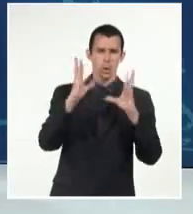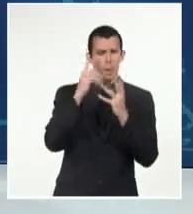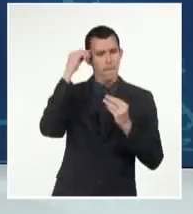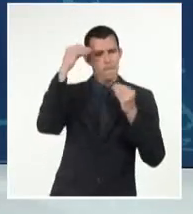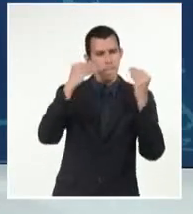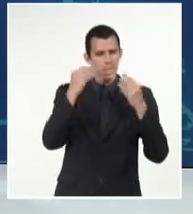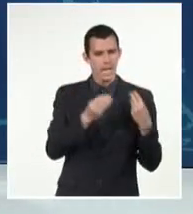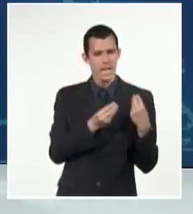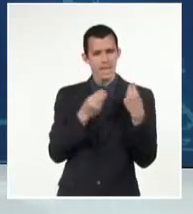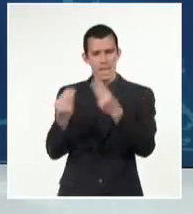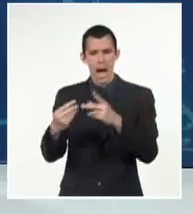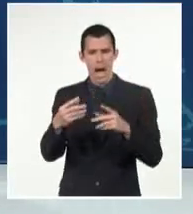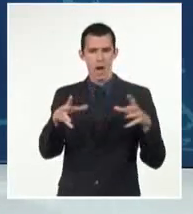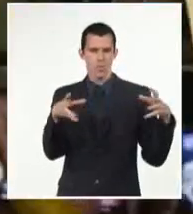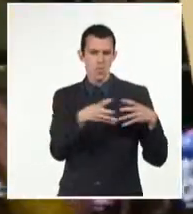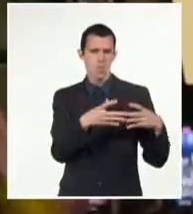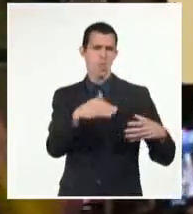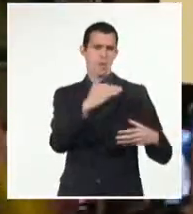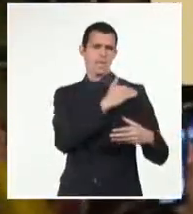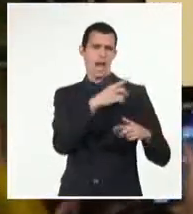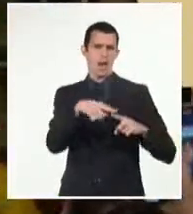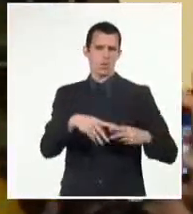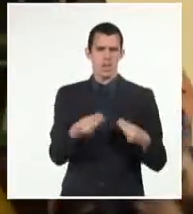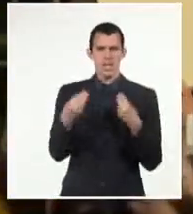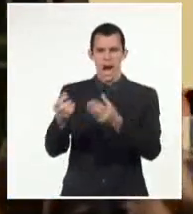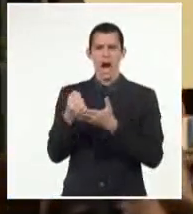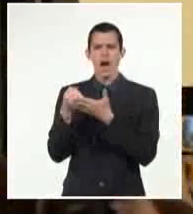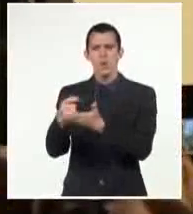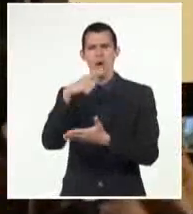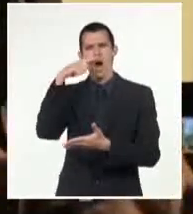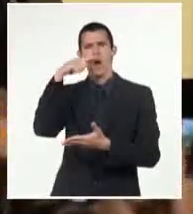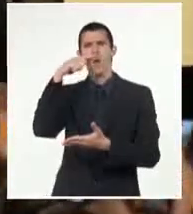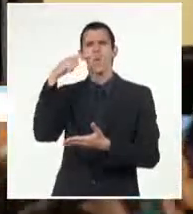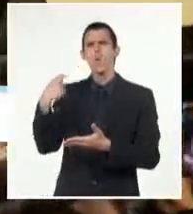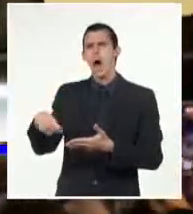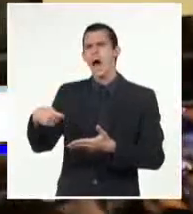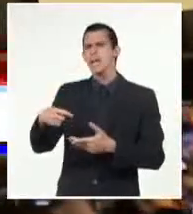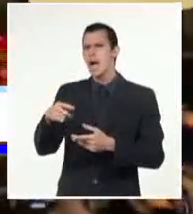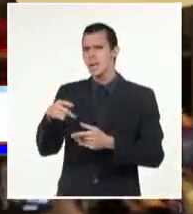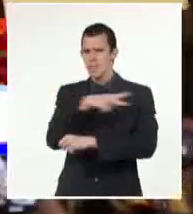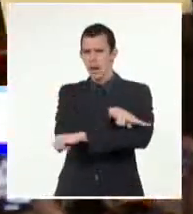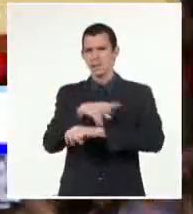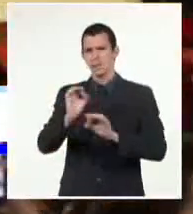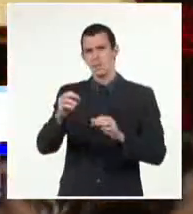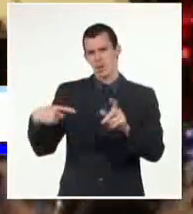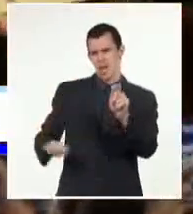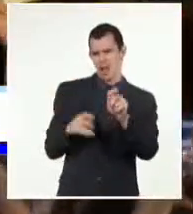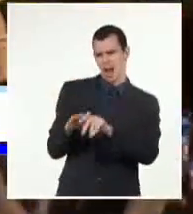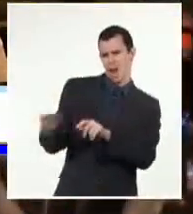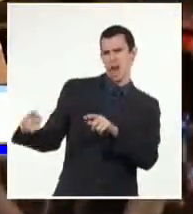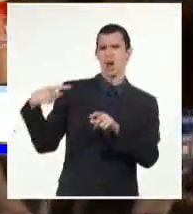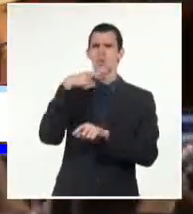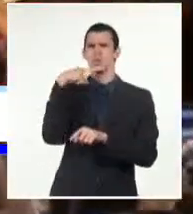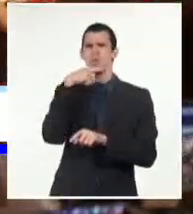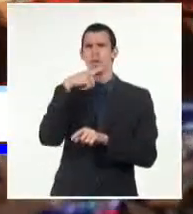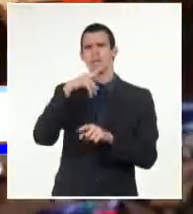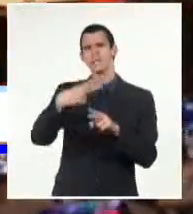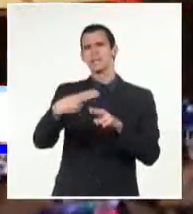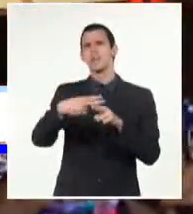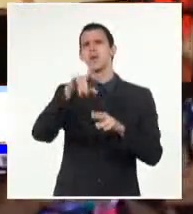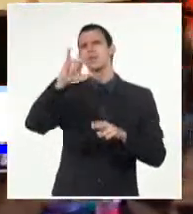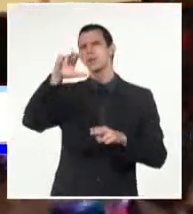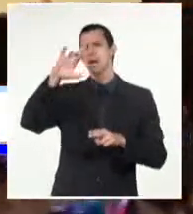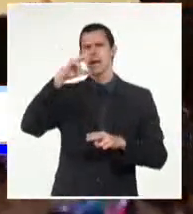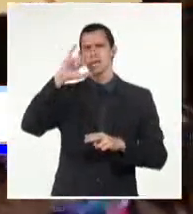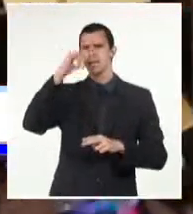primer ministro húngaro Víctor Orbán. En sus palabras, con estas acciones, los políticos de Europa y de Estados Unidos pueden convertir una guerra local